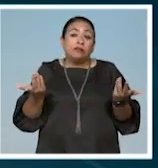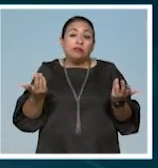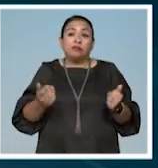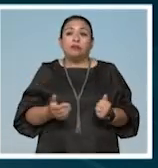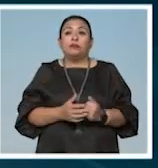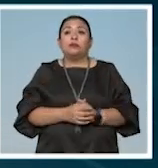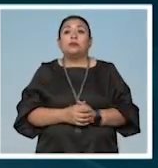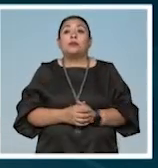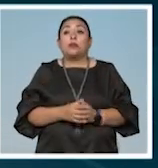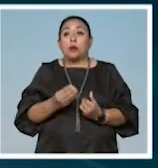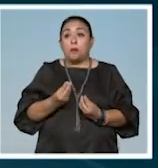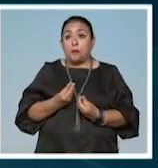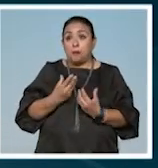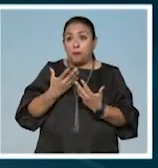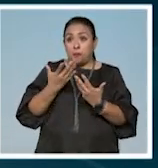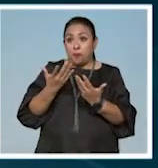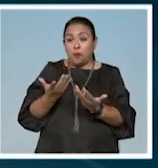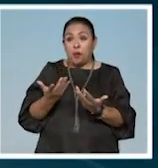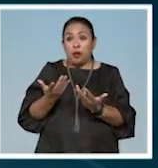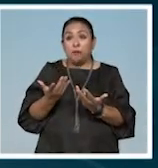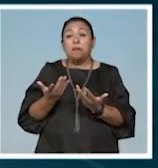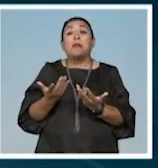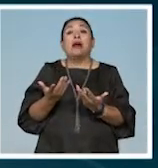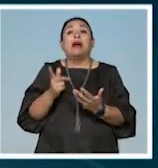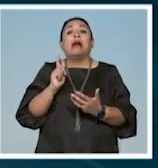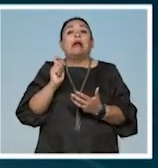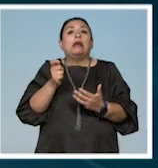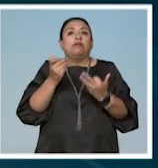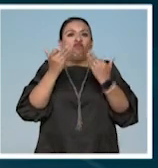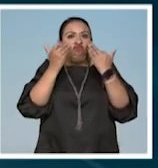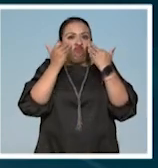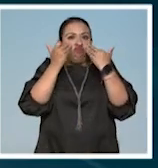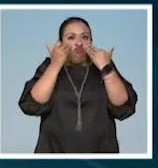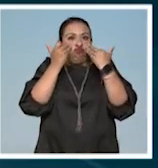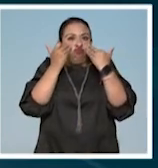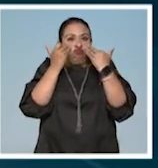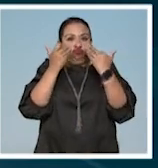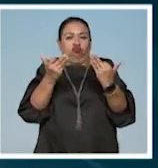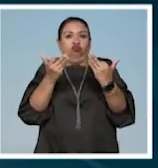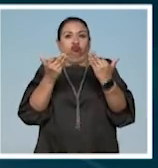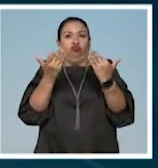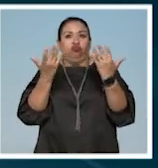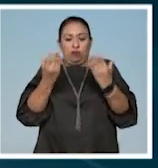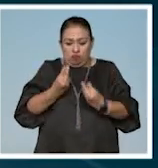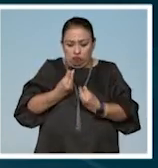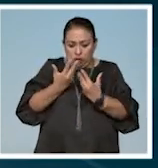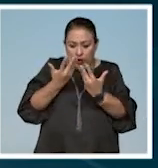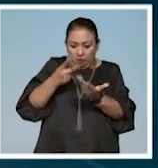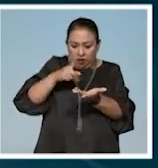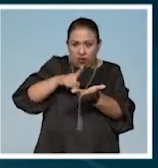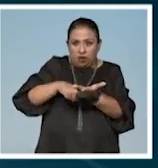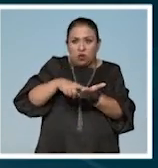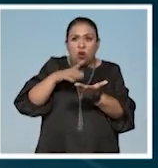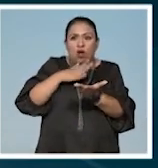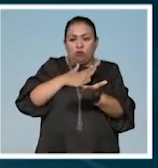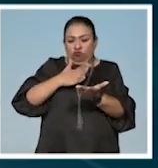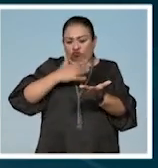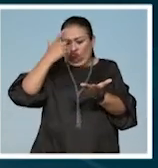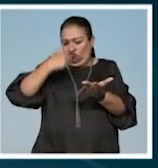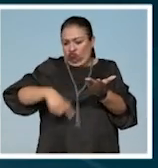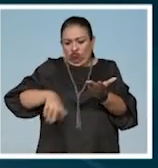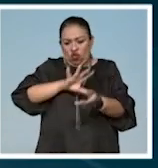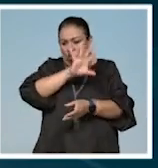el poema es el testimonio absoluto. En el poema se juega el ser completo,